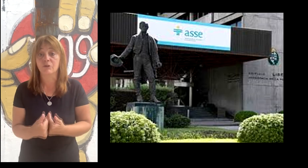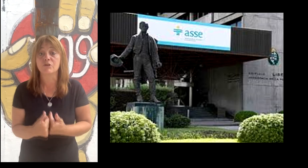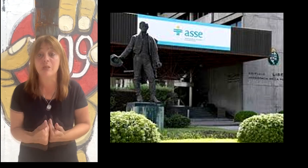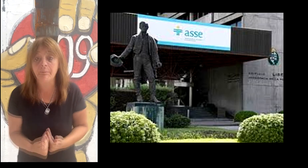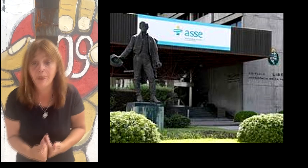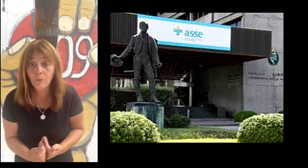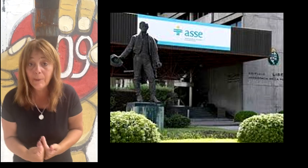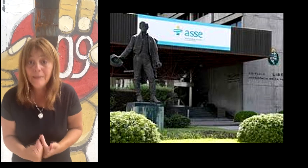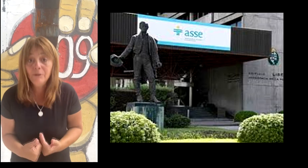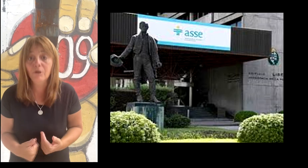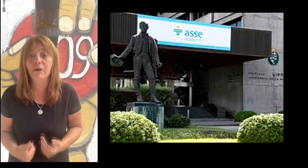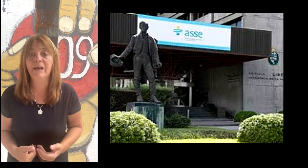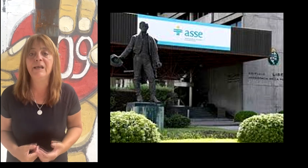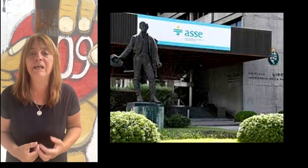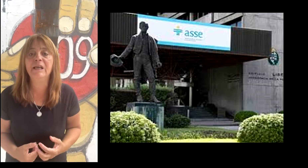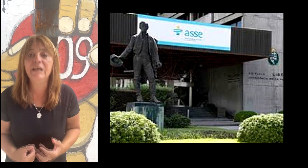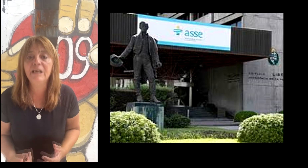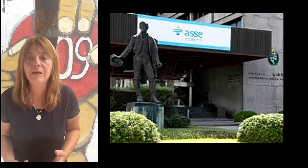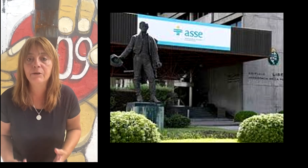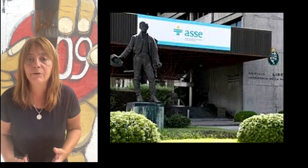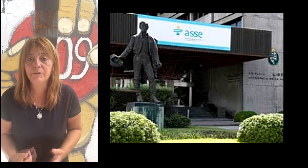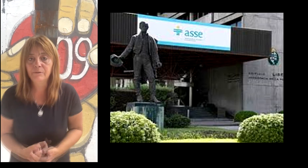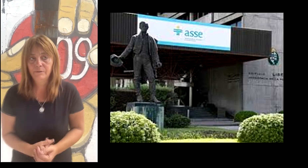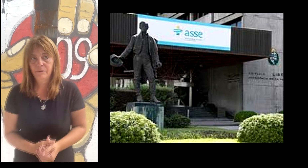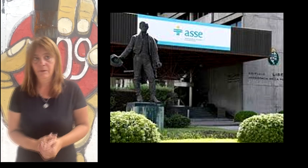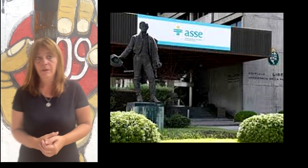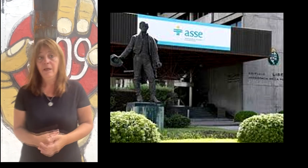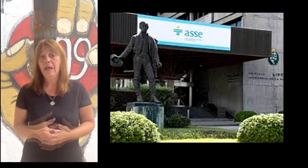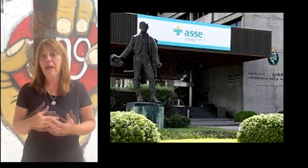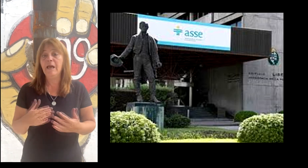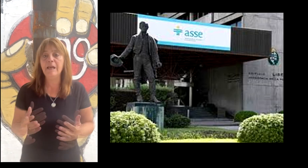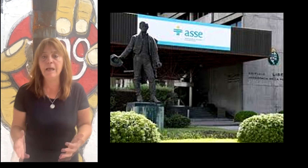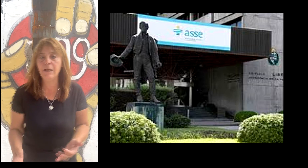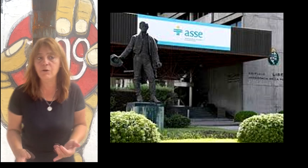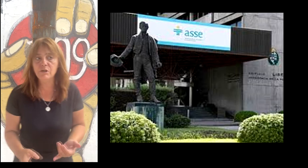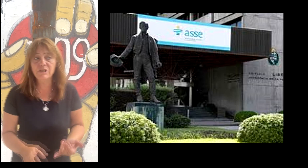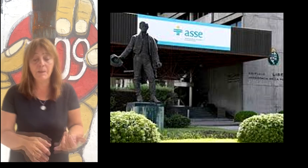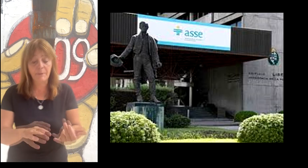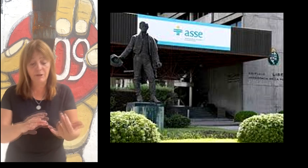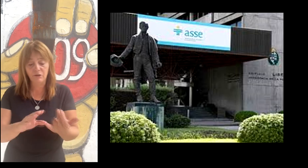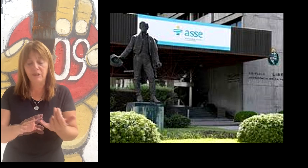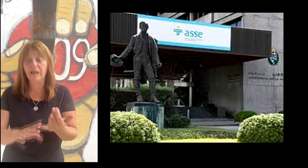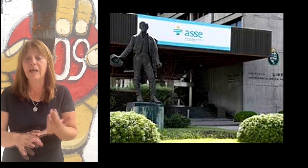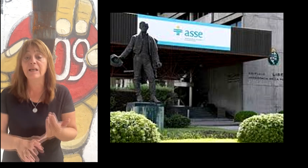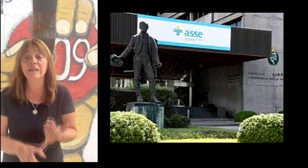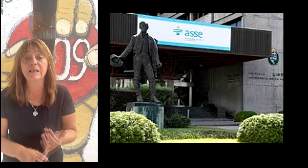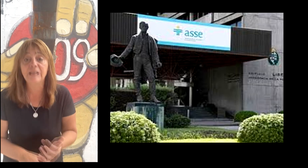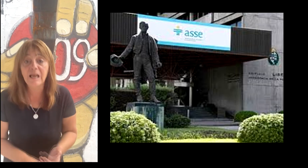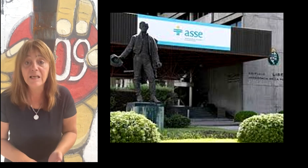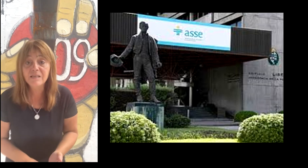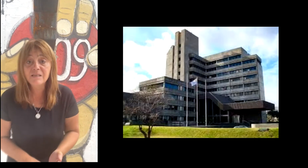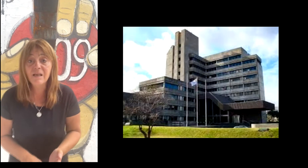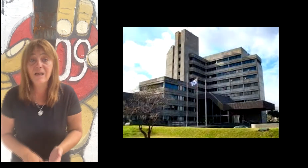enojada porque los medicamentos no llegaban, iba a llamar a la prensa y entonces ahí iba a tener un problema. Y con eso